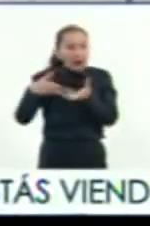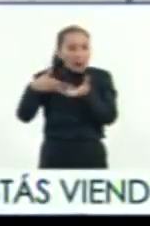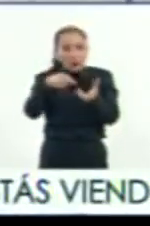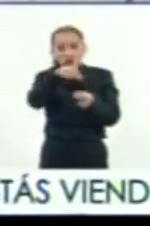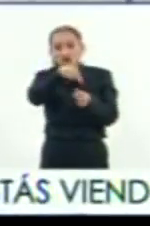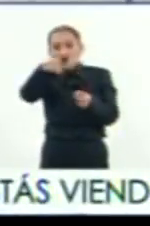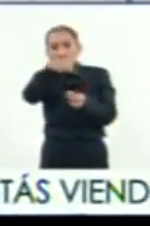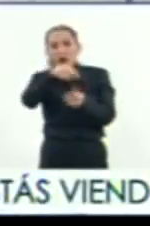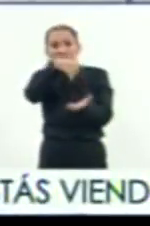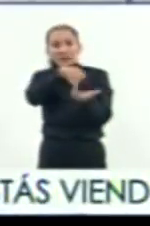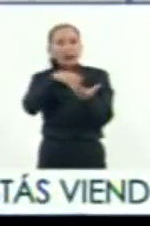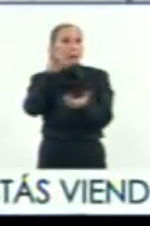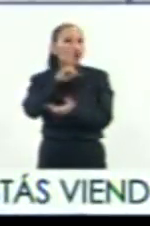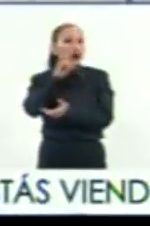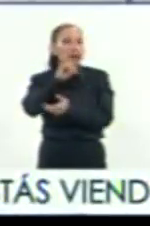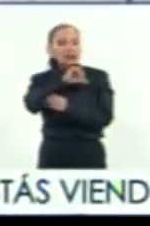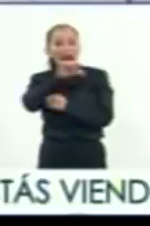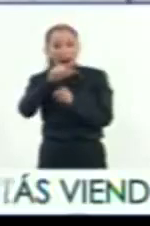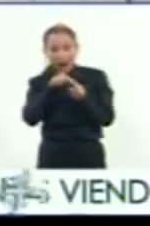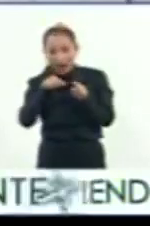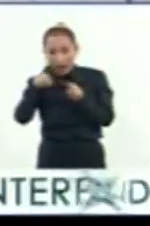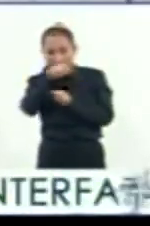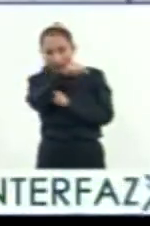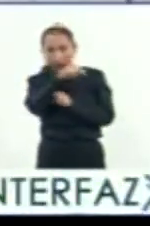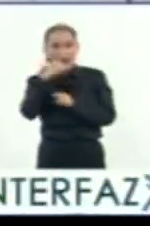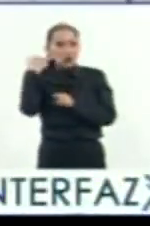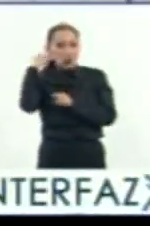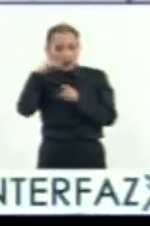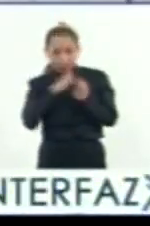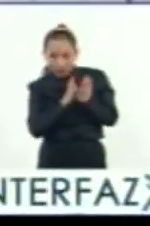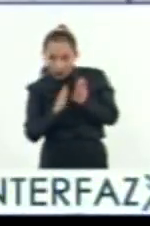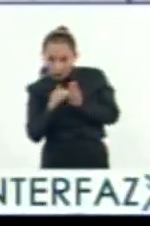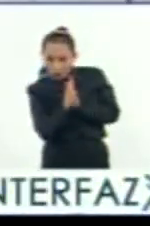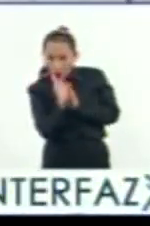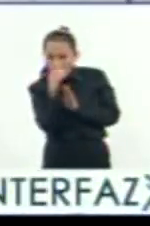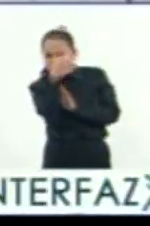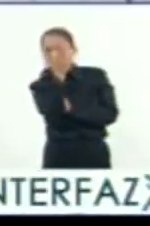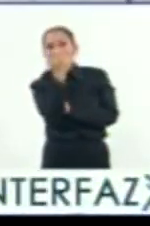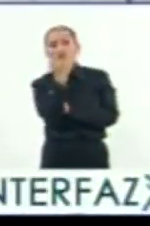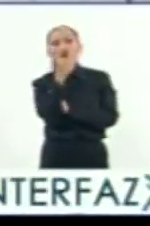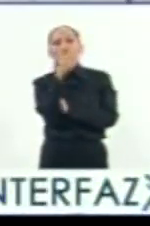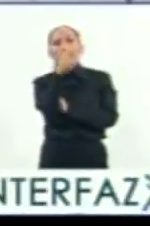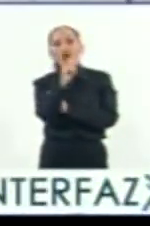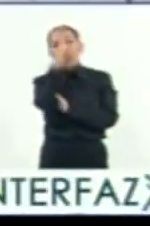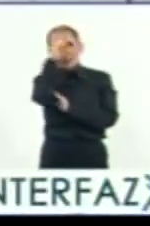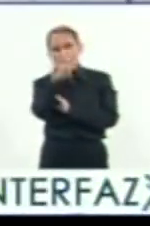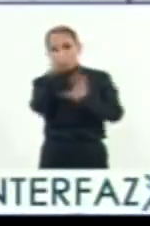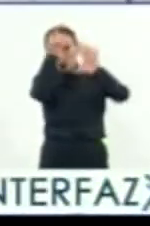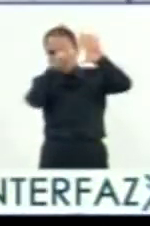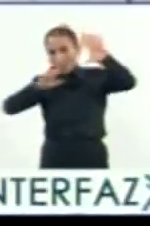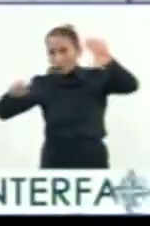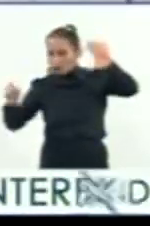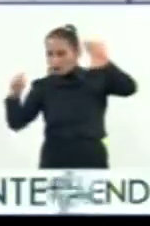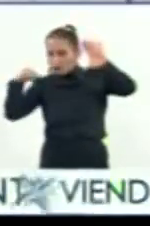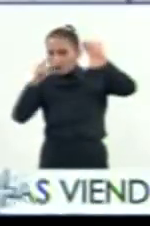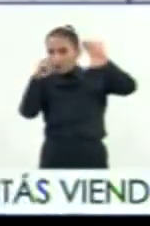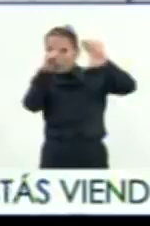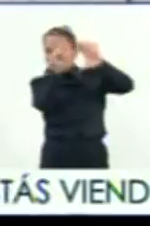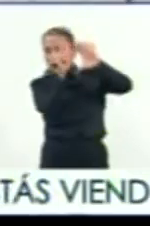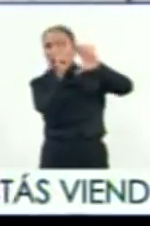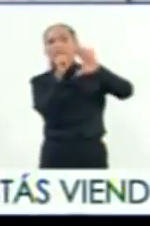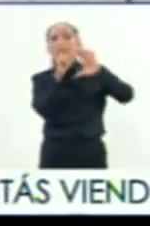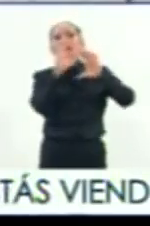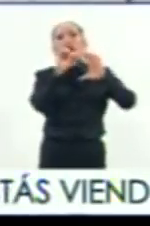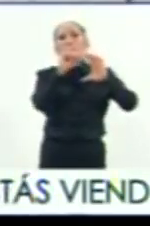Islas Mujeres, hasta todo lo que es la península de Yucatán, hasta llegar al Golfo, ¿no? Sí. Que es una ruta de